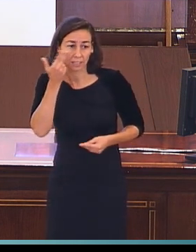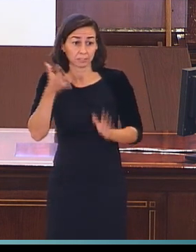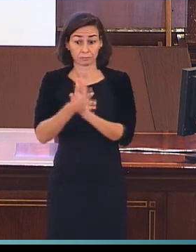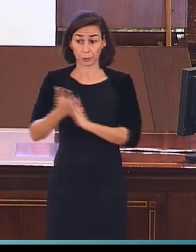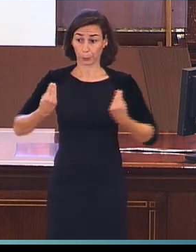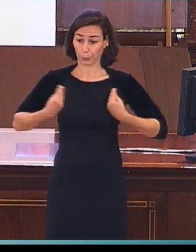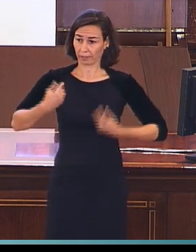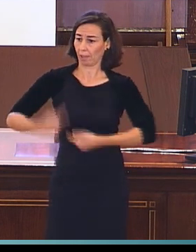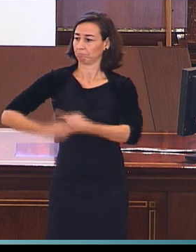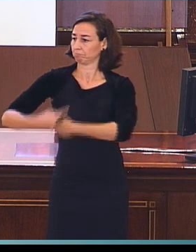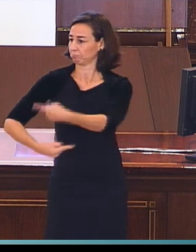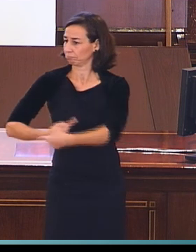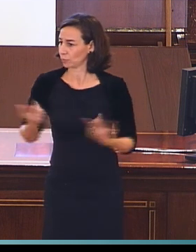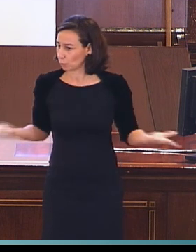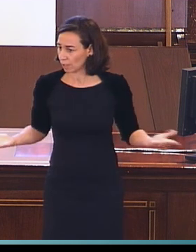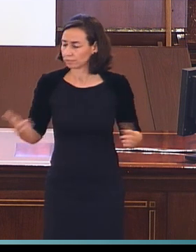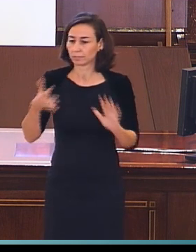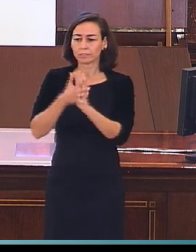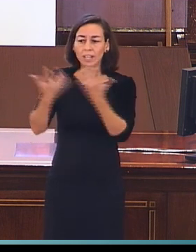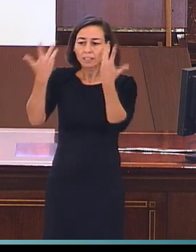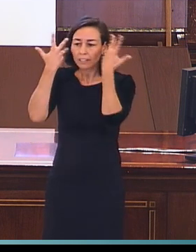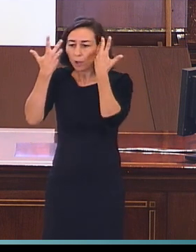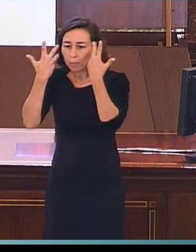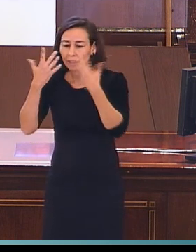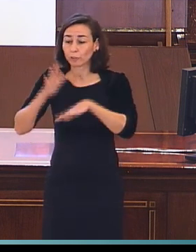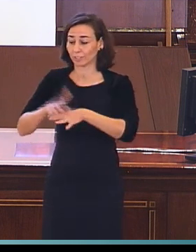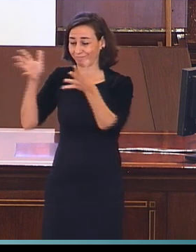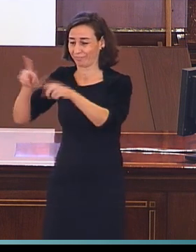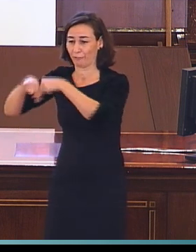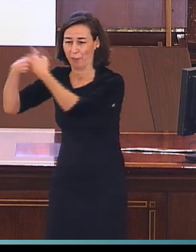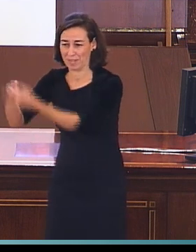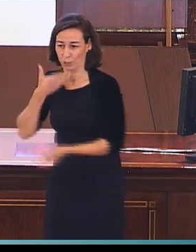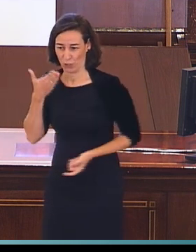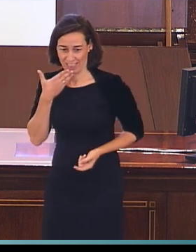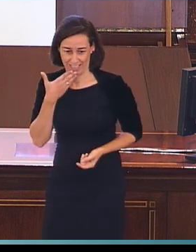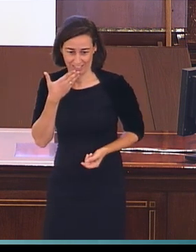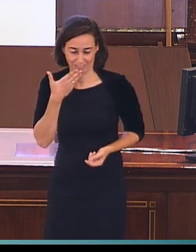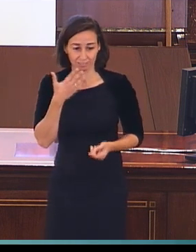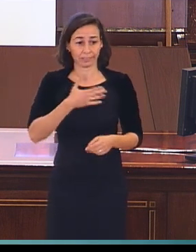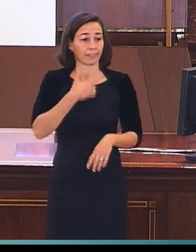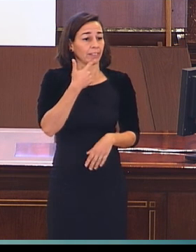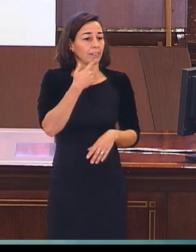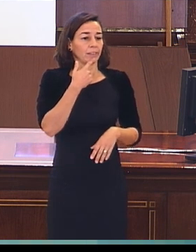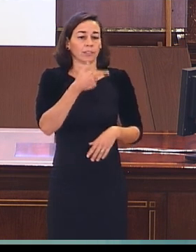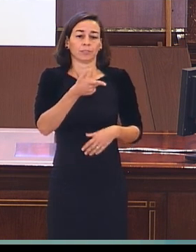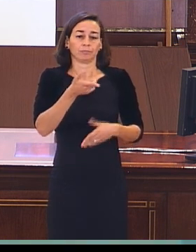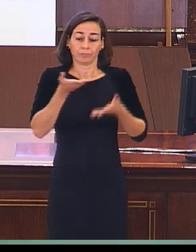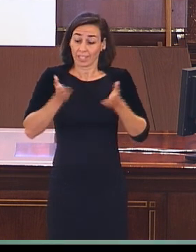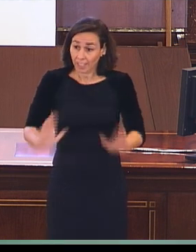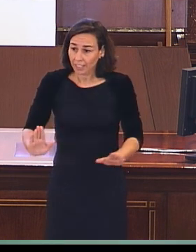práctica son las recomendaciones que se hacen a las familias oyentes que a sus hijos oyentes se les